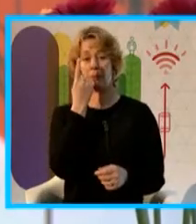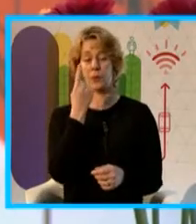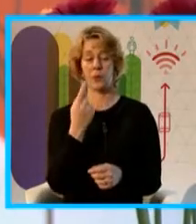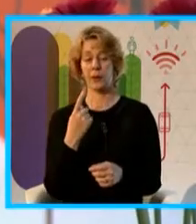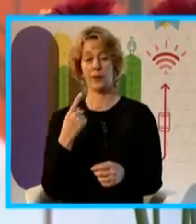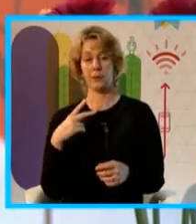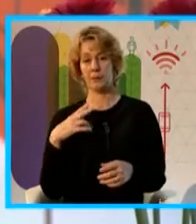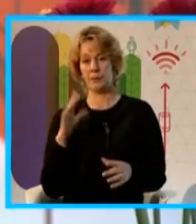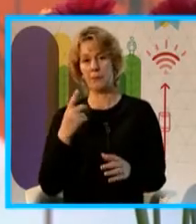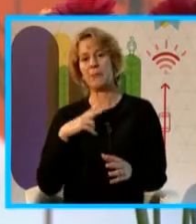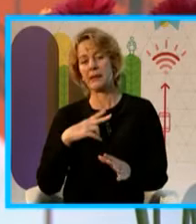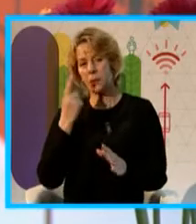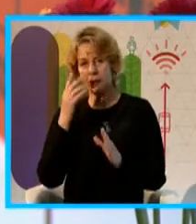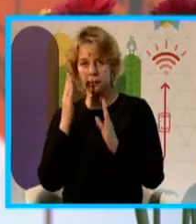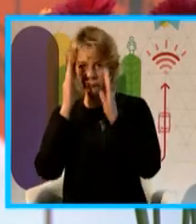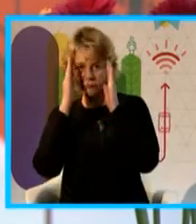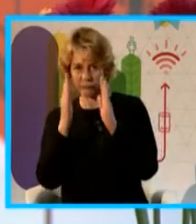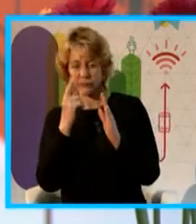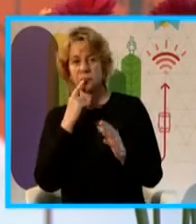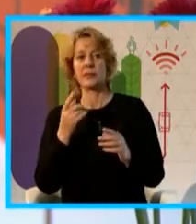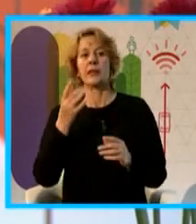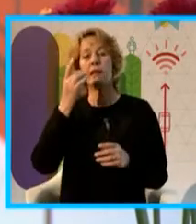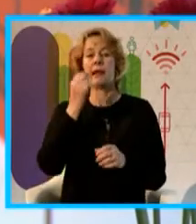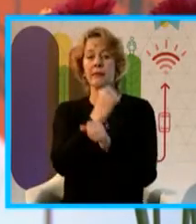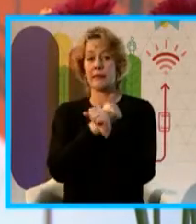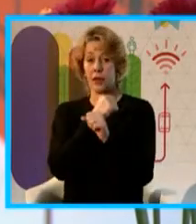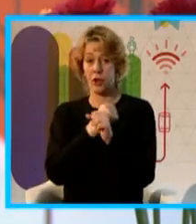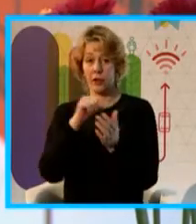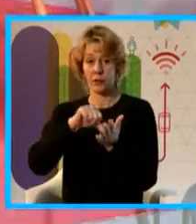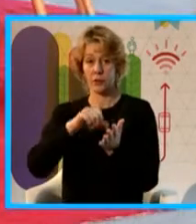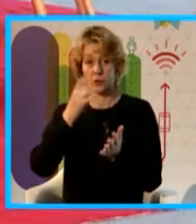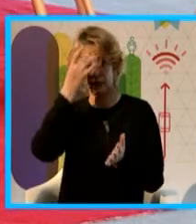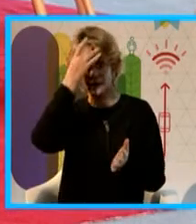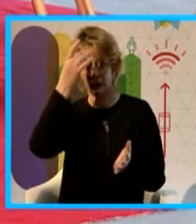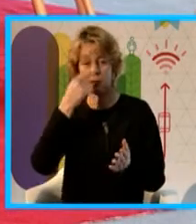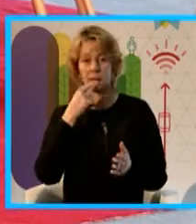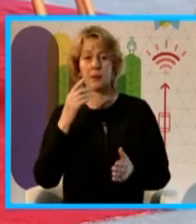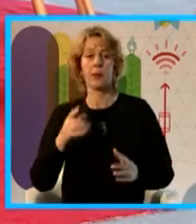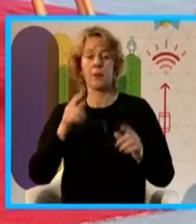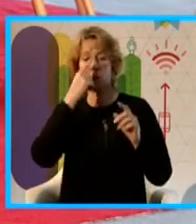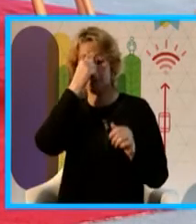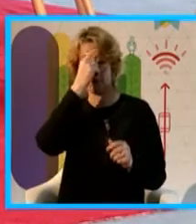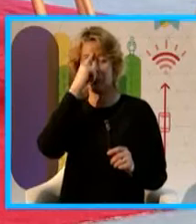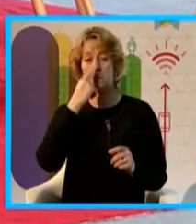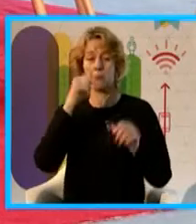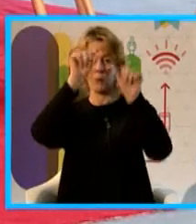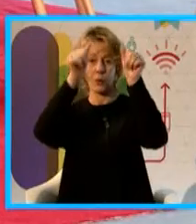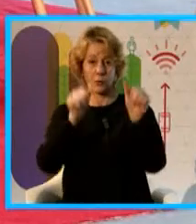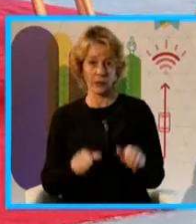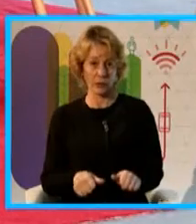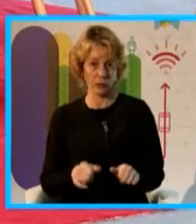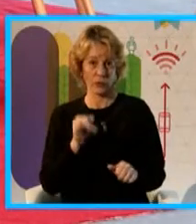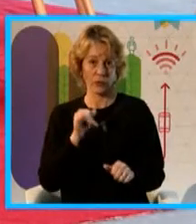Cosas y de tecnologías de ciudades inteligentes que tienen que ver con monumentos y espacio público. ¿No es verdad, Pablo?